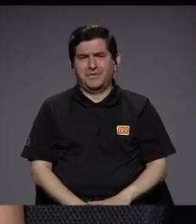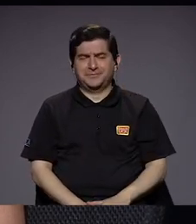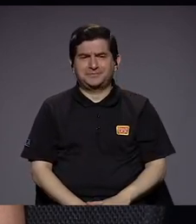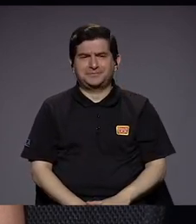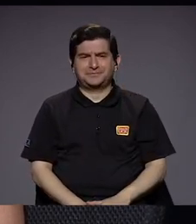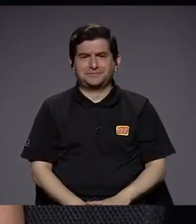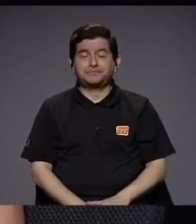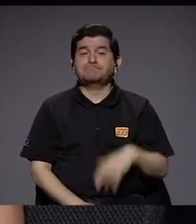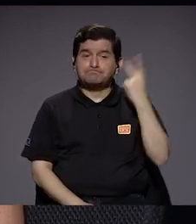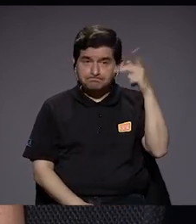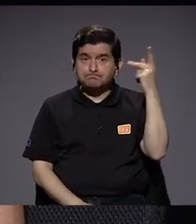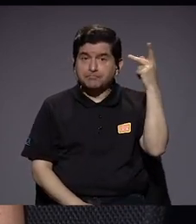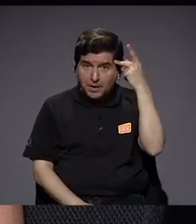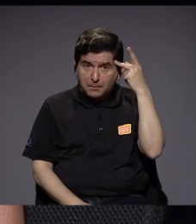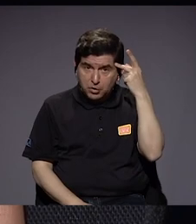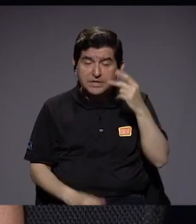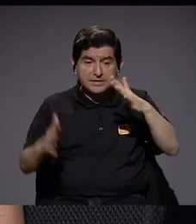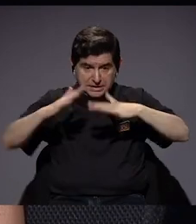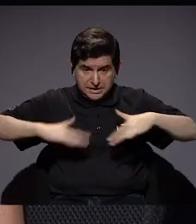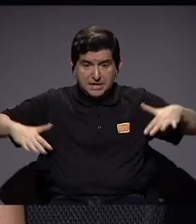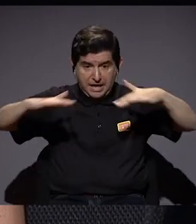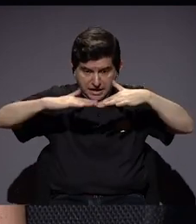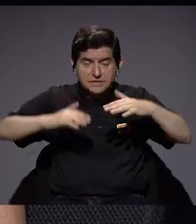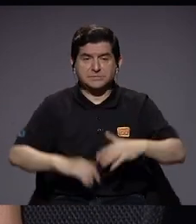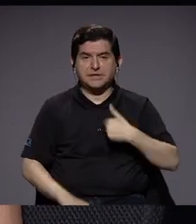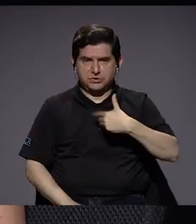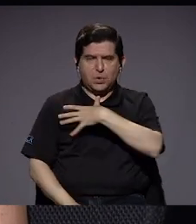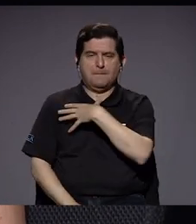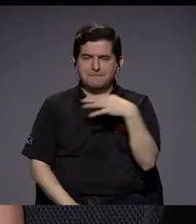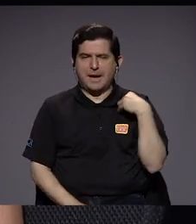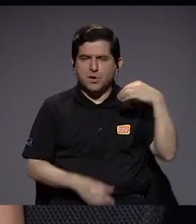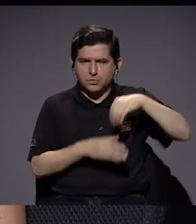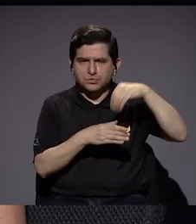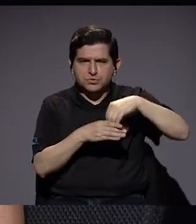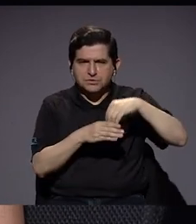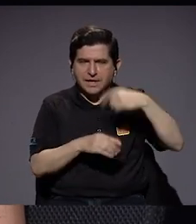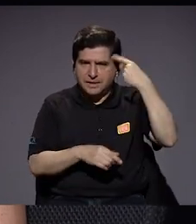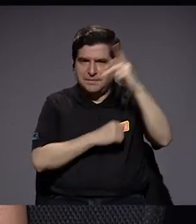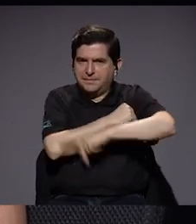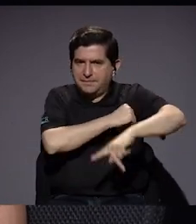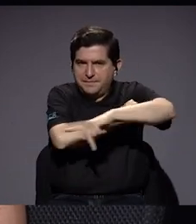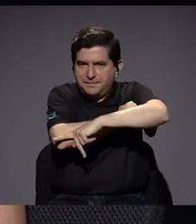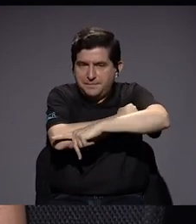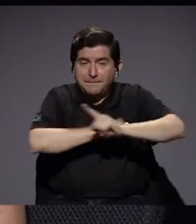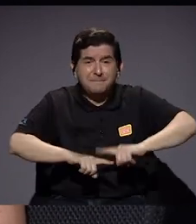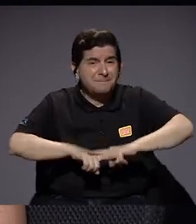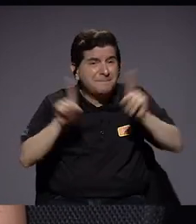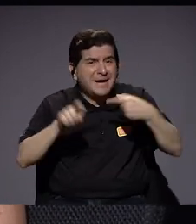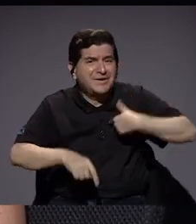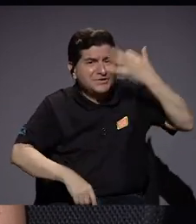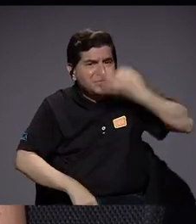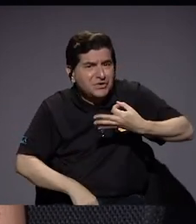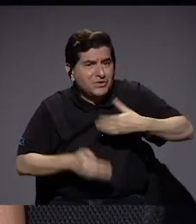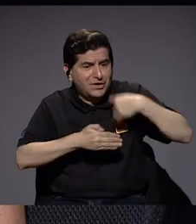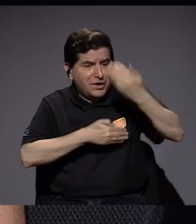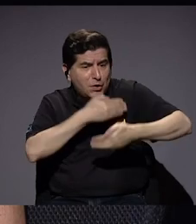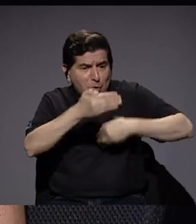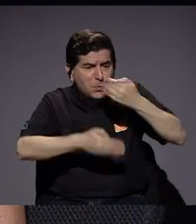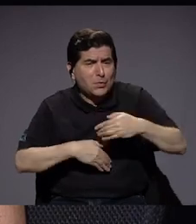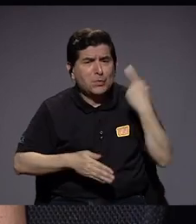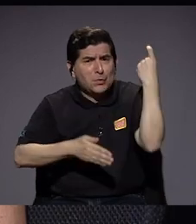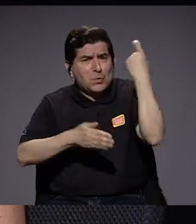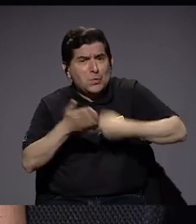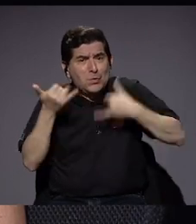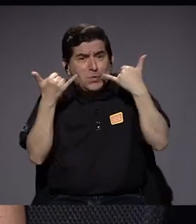Sí, sin duda alguna la política es uno de los espacios donde los cuales me gusta aportar al país. Sin embargo, creo que después de un proceso